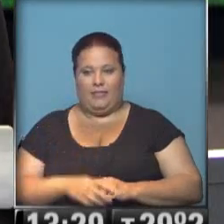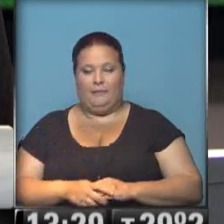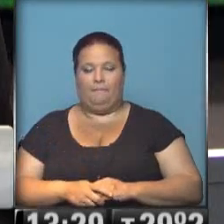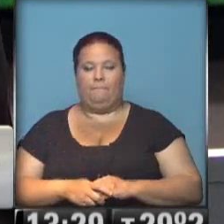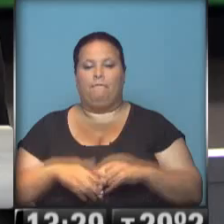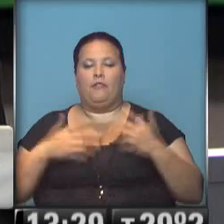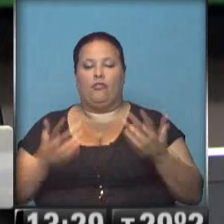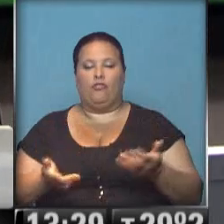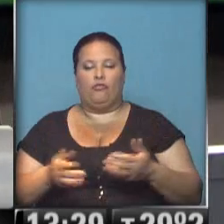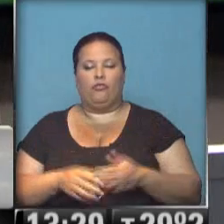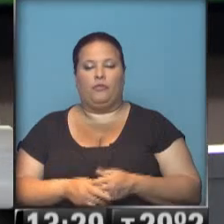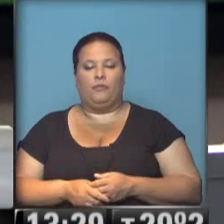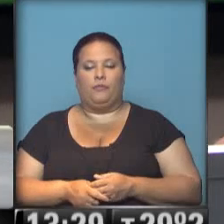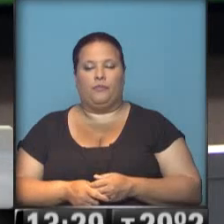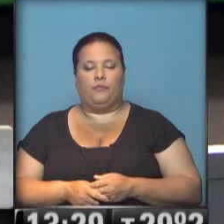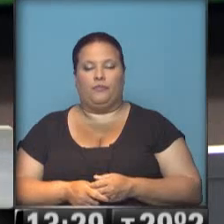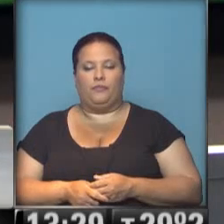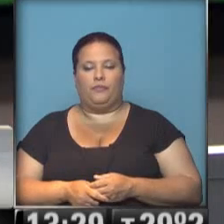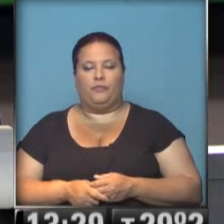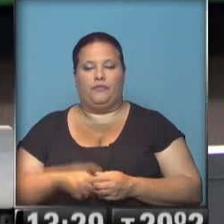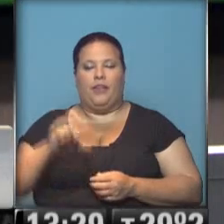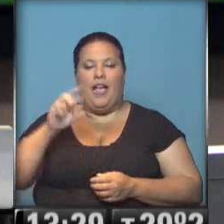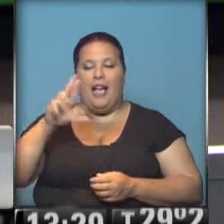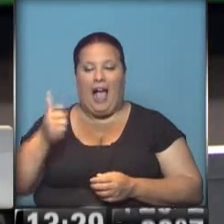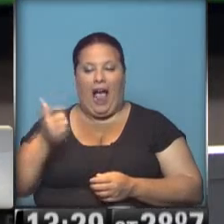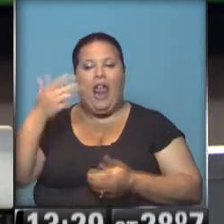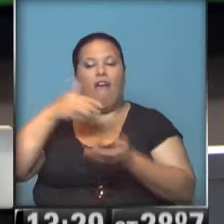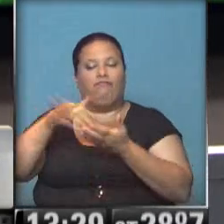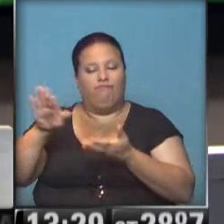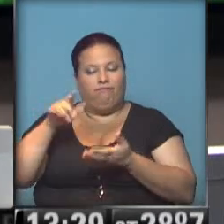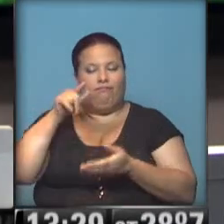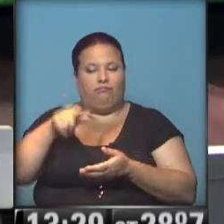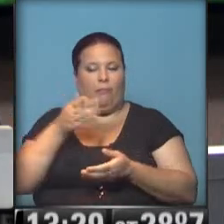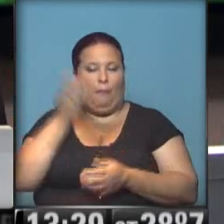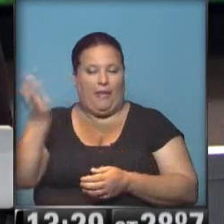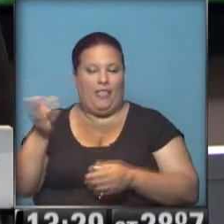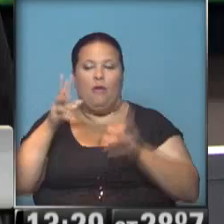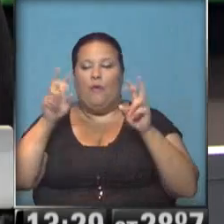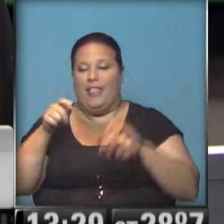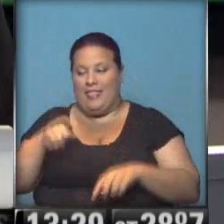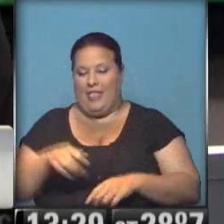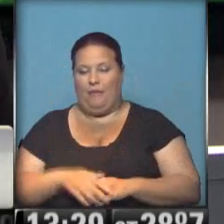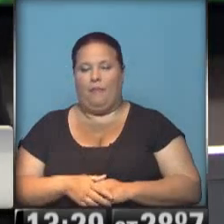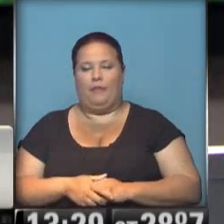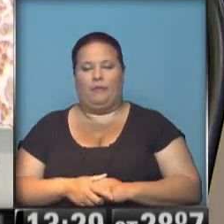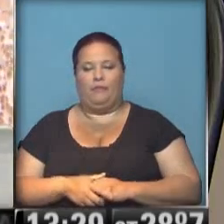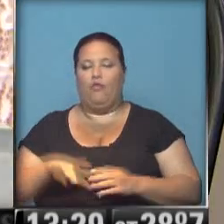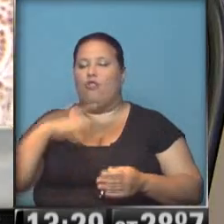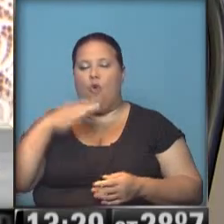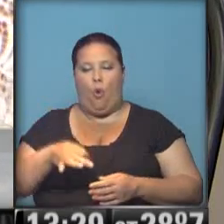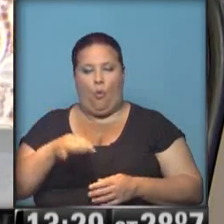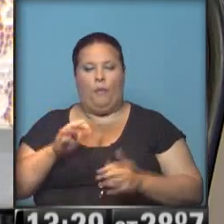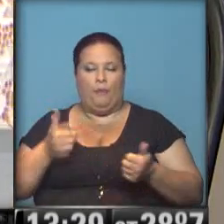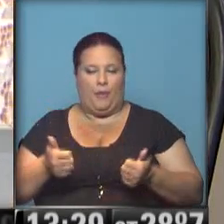Con lo cual, Carla, fue rechazada esta solicitud por este motivo. Bien, porque no cumple los